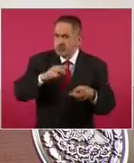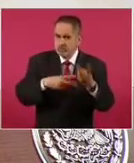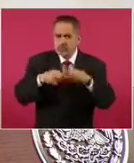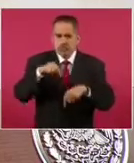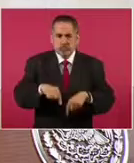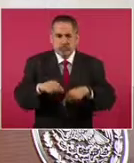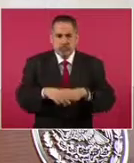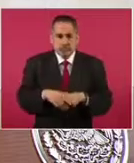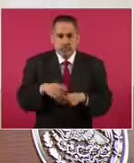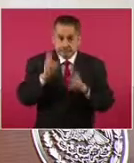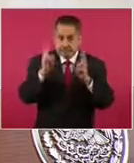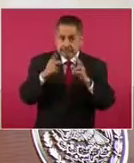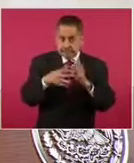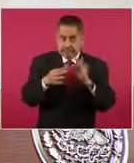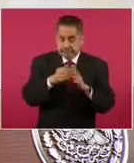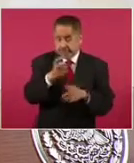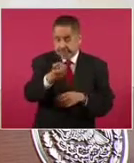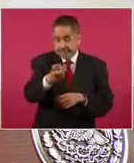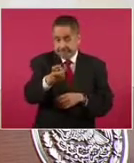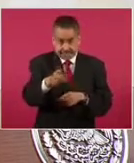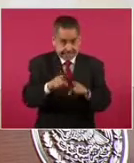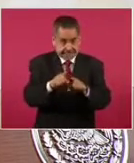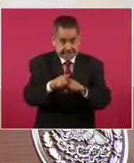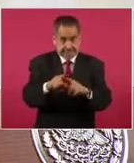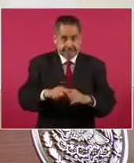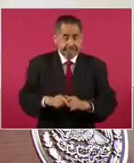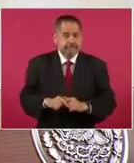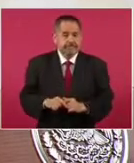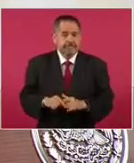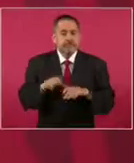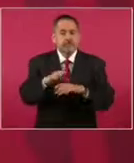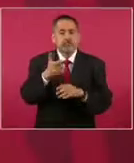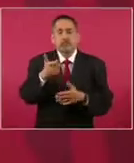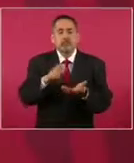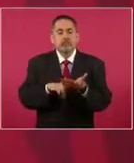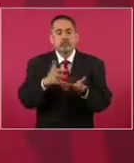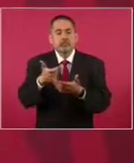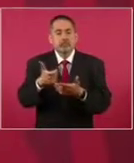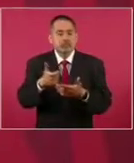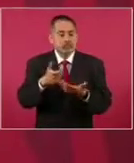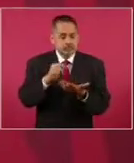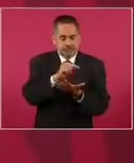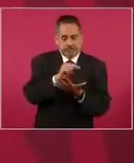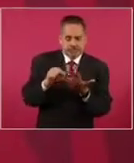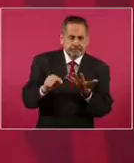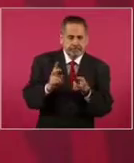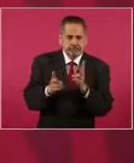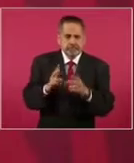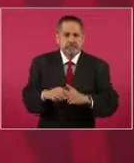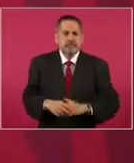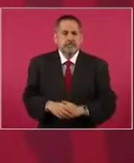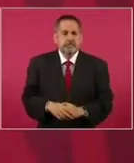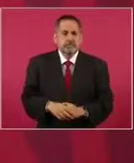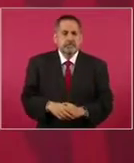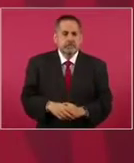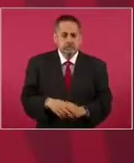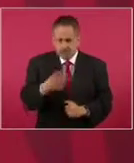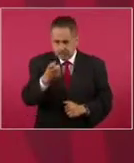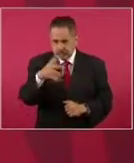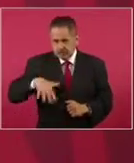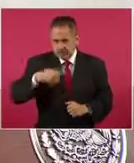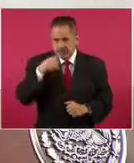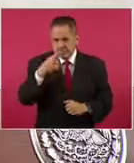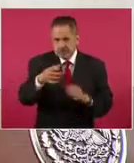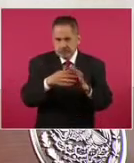y un tema es el de los precios, de los básicos. ¿De qué van a hablar? Sobre eso.